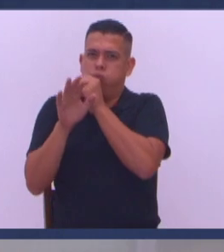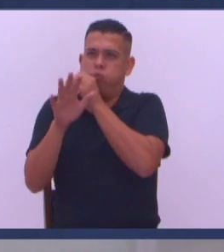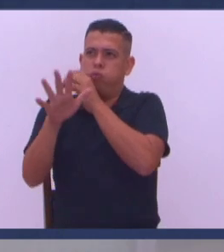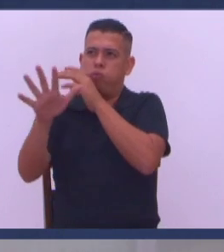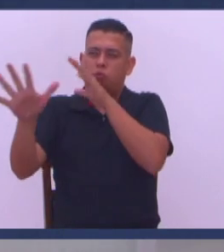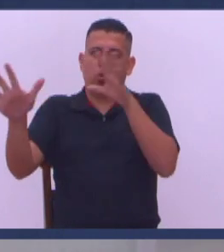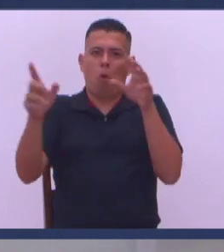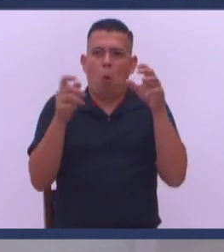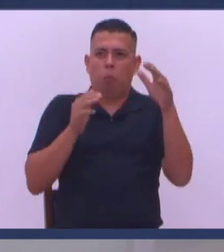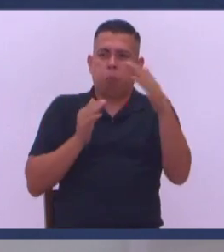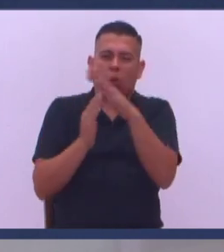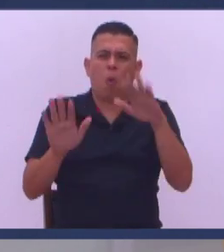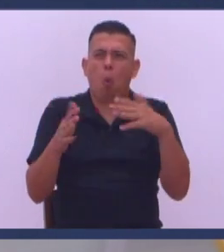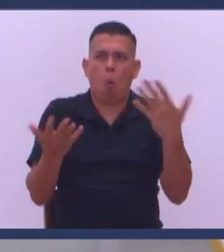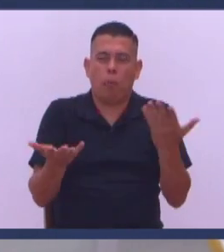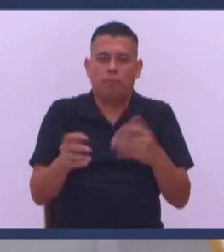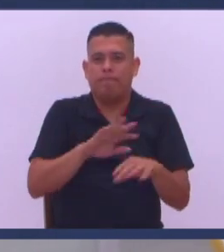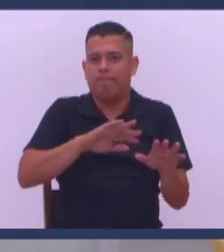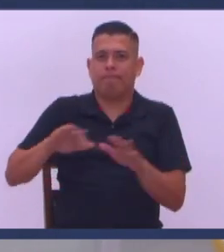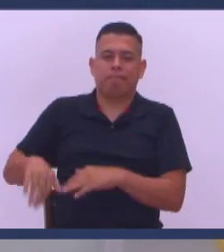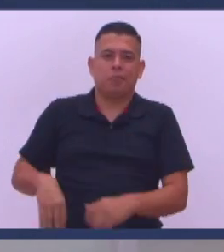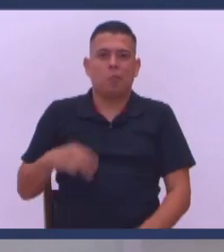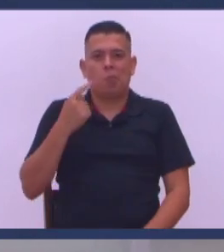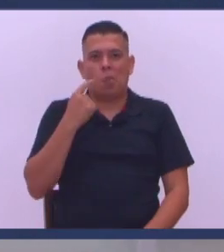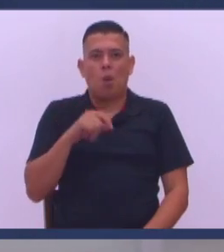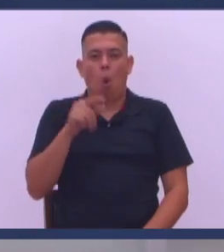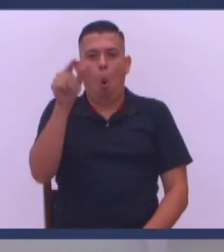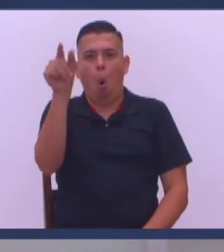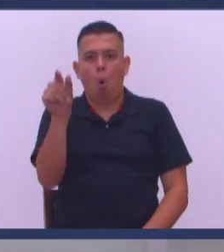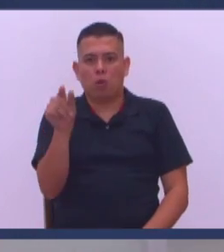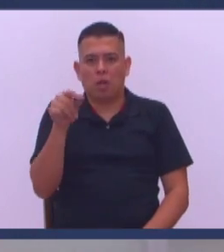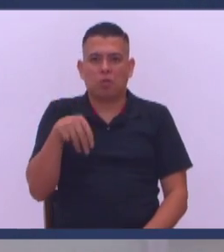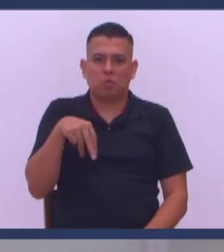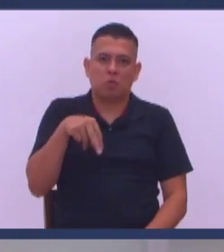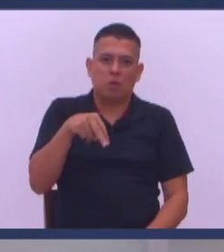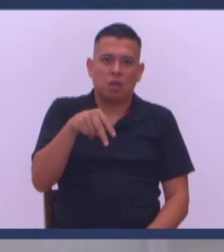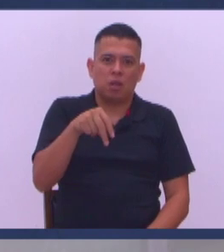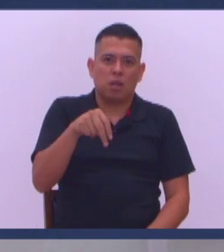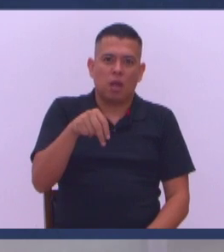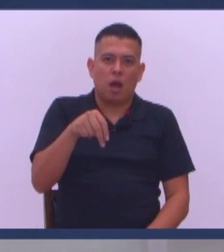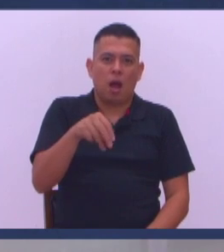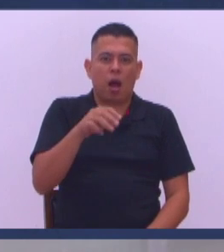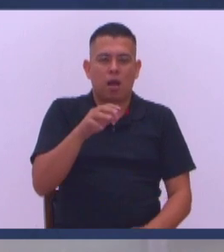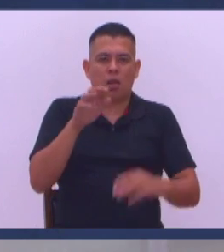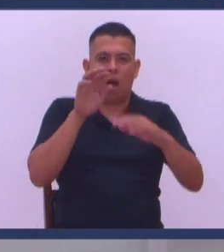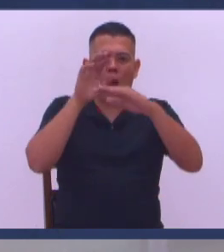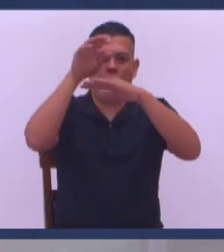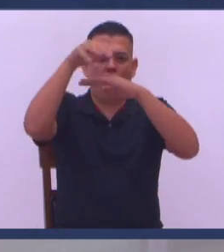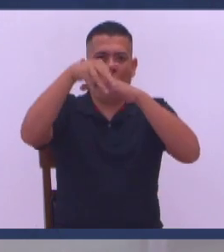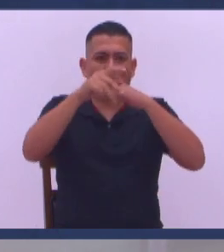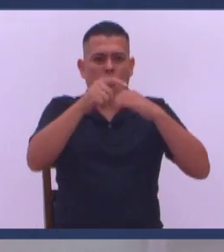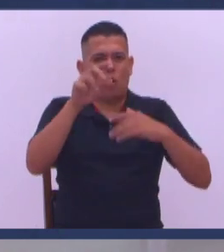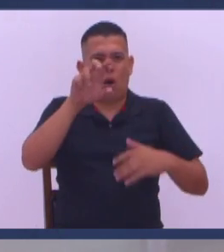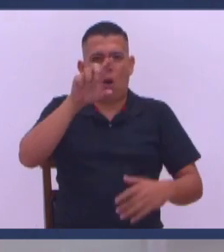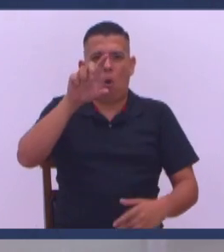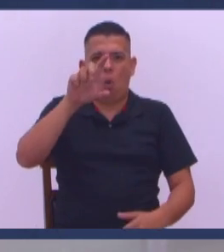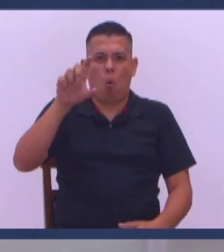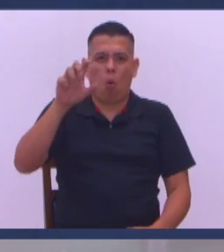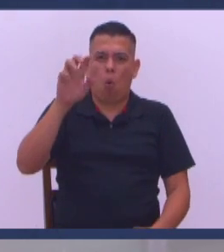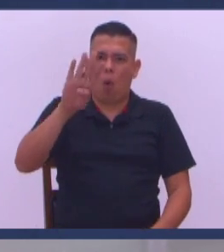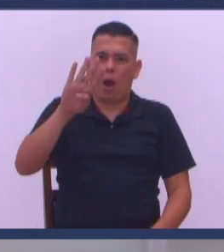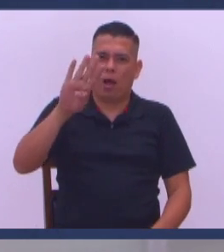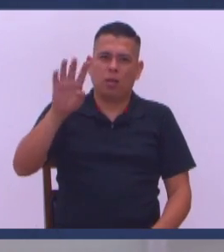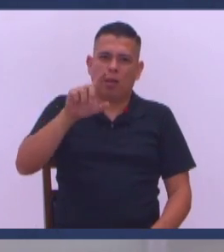frenar una pandemia? Estaba entrando Me fui caminando De un hotel Donde estábamos hospedados En Jerusalén Hace unas 4 o 3 semanas atrás